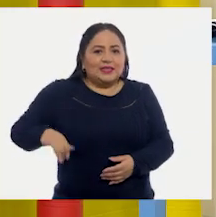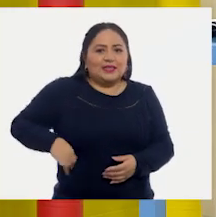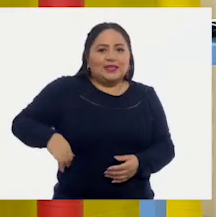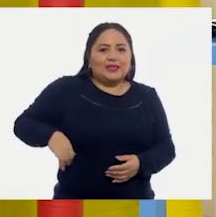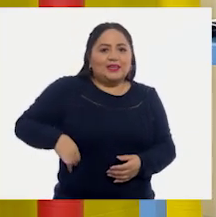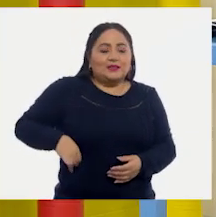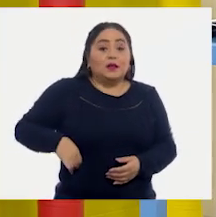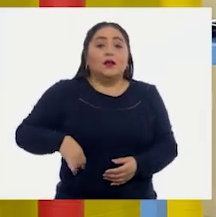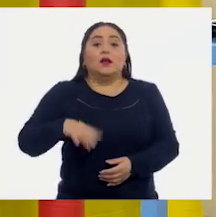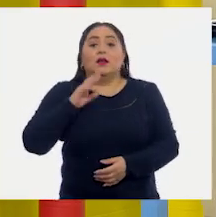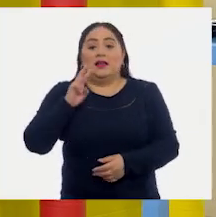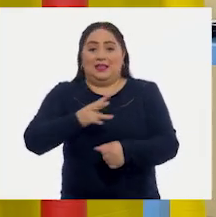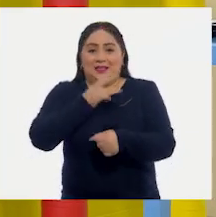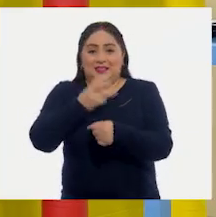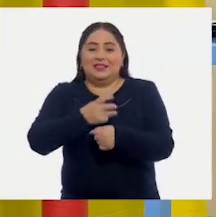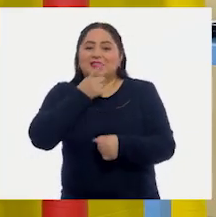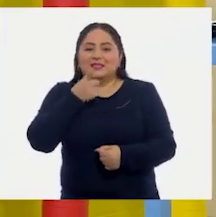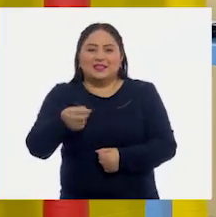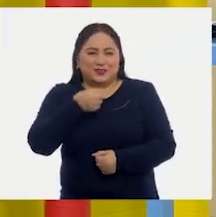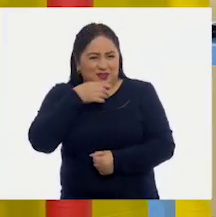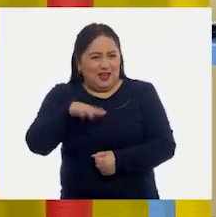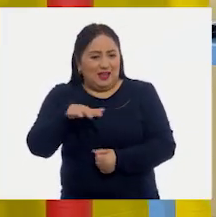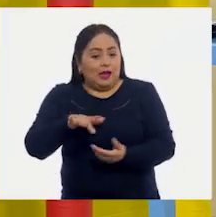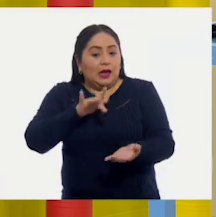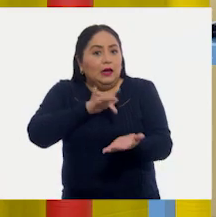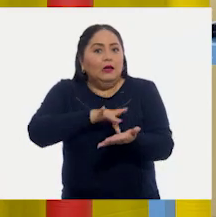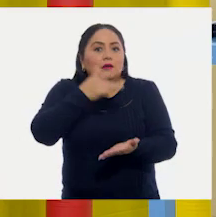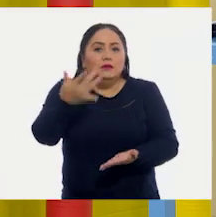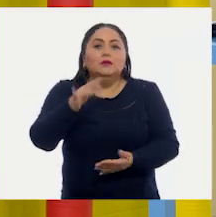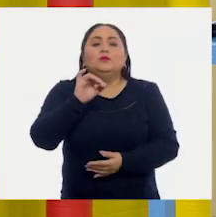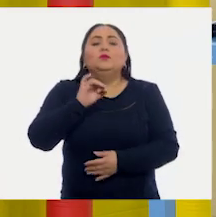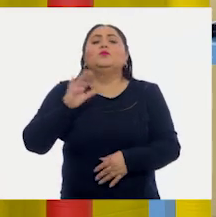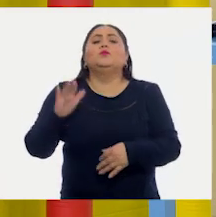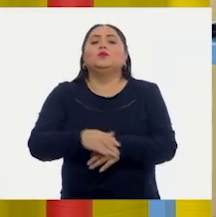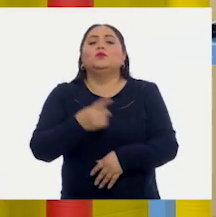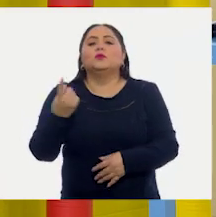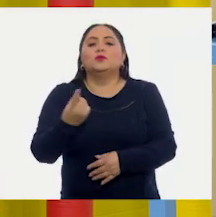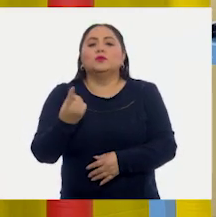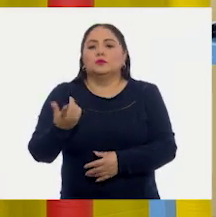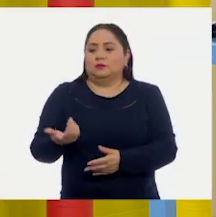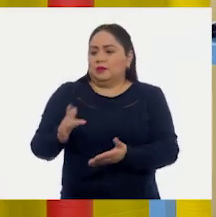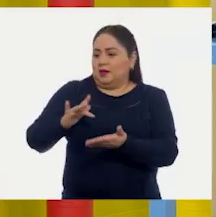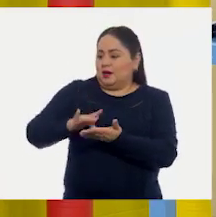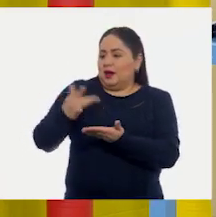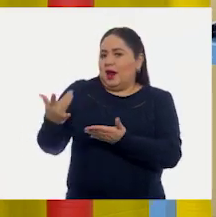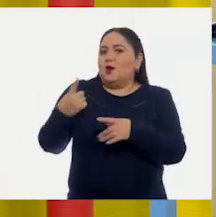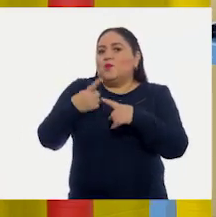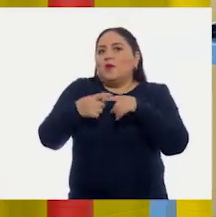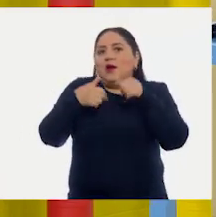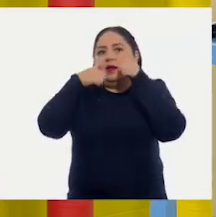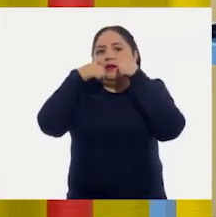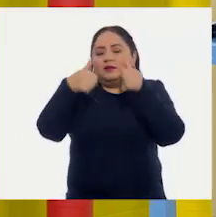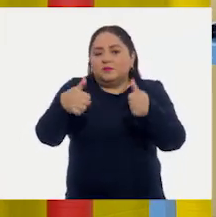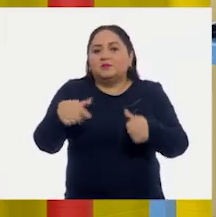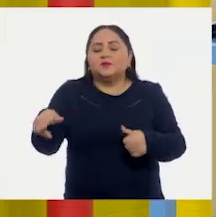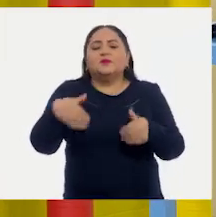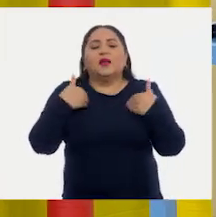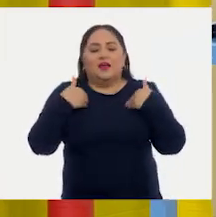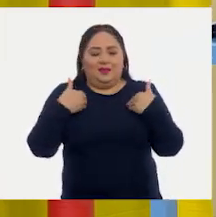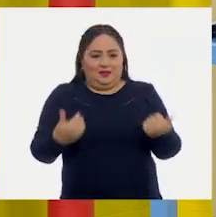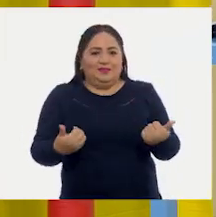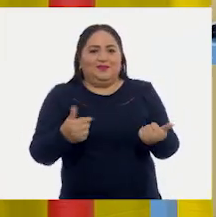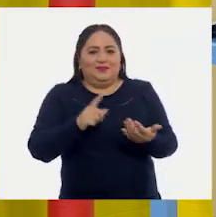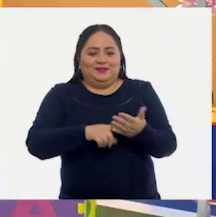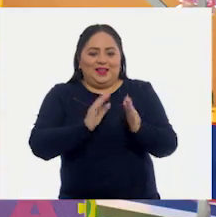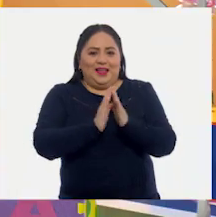tercera recomendación, la de la gratitud. La de la gratitud. Porque hasta nos dio gracias por ponerle atención. Entendió muy bien el contenido